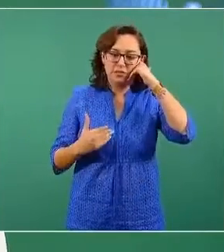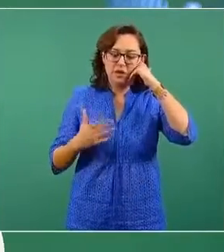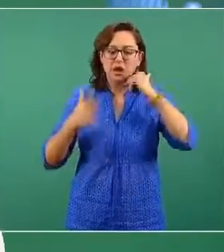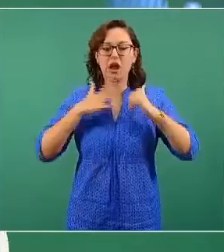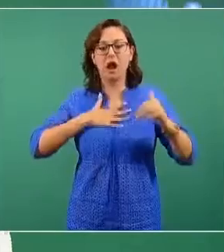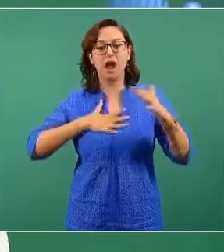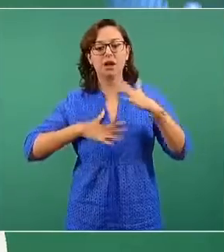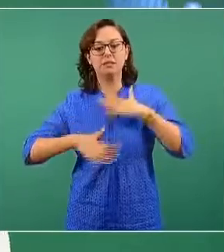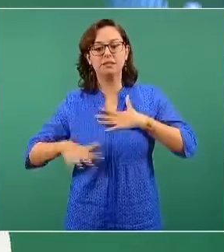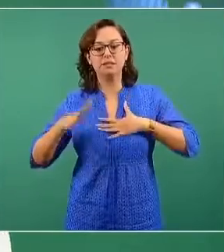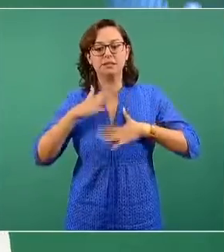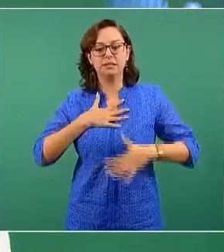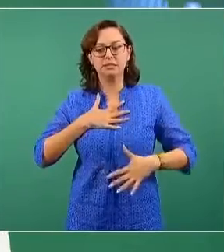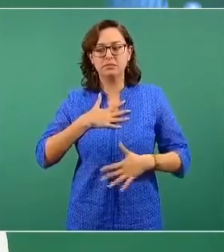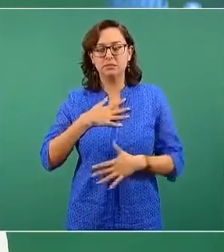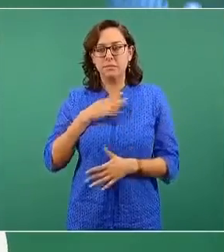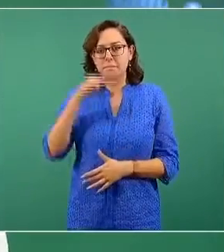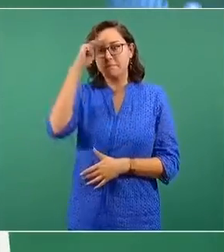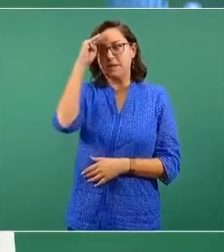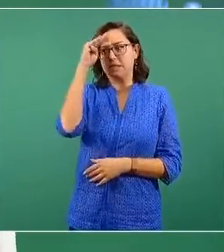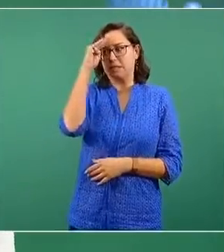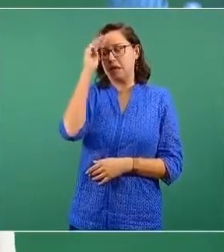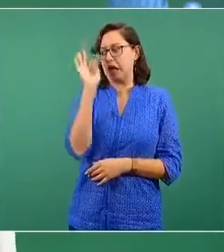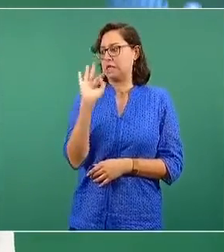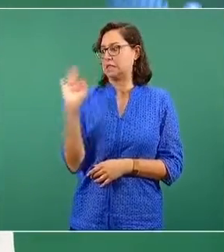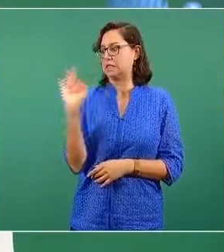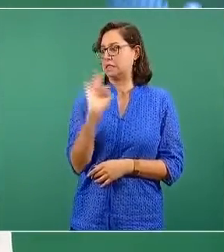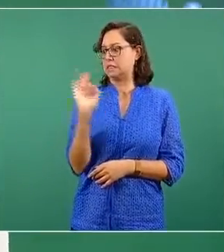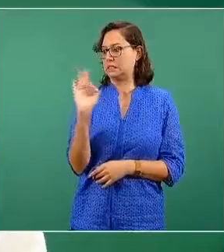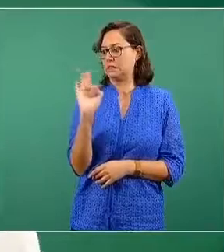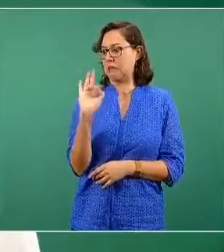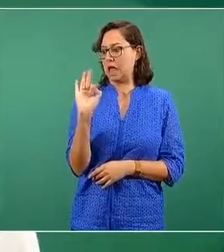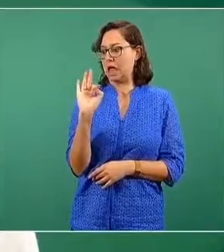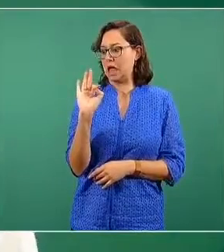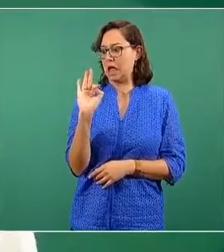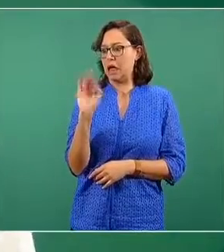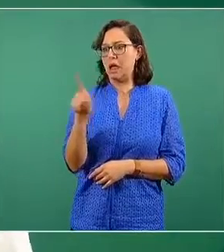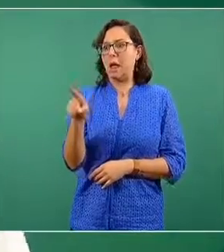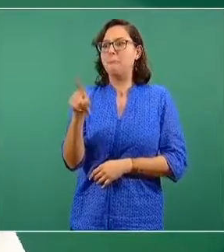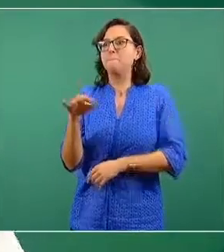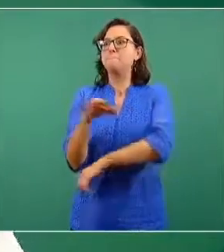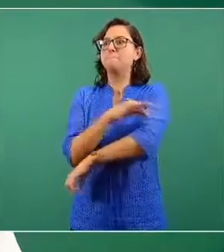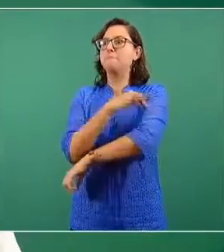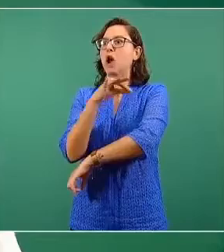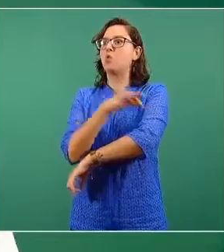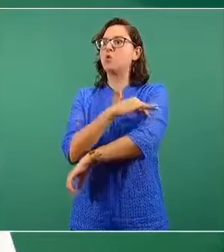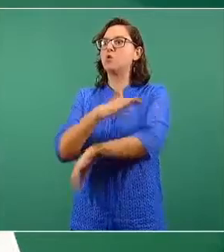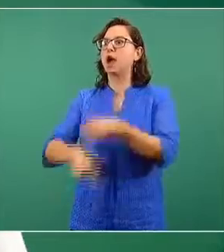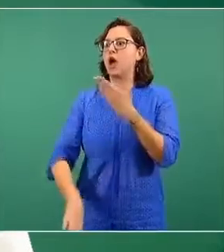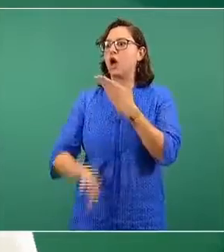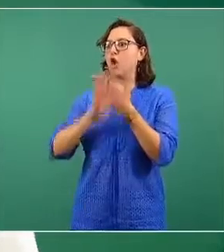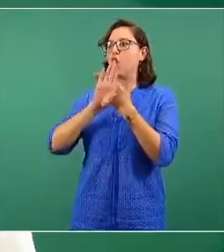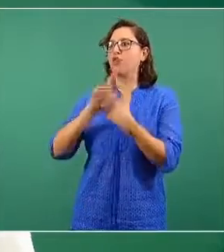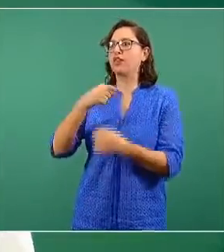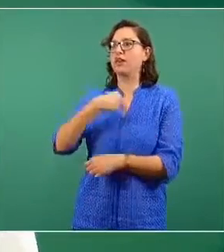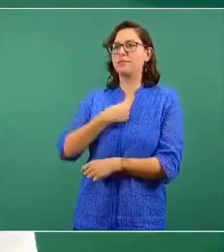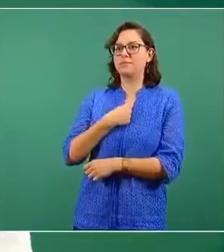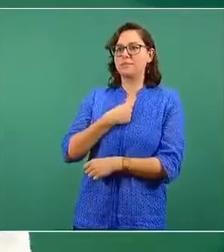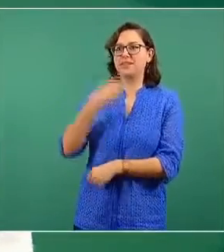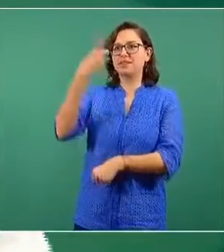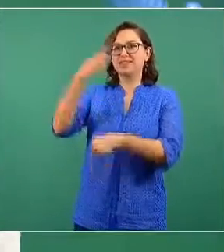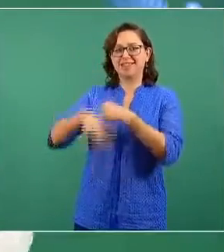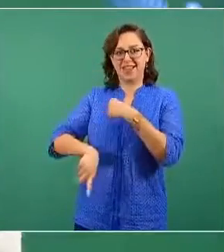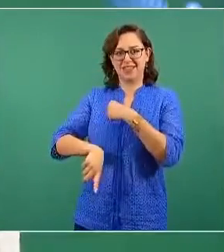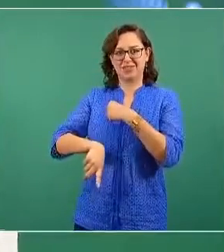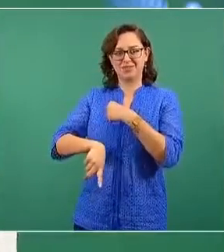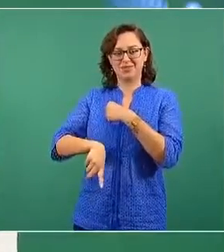etcétera, no se confundan con posibles reacciones a la vacuna. Y de manera un tanto arbitraria, se